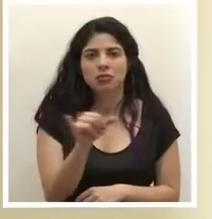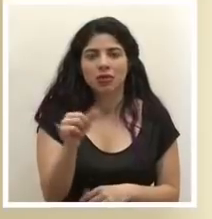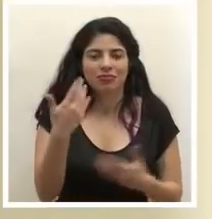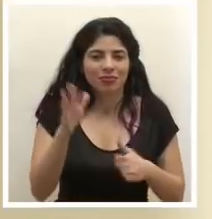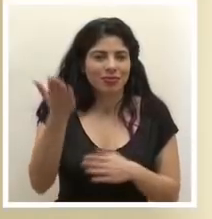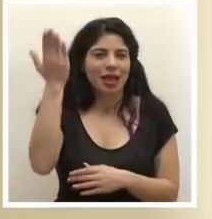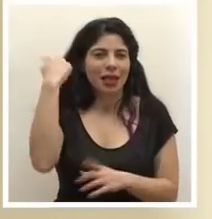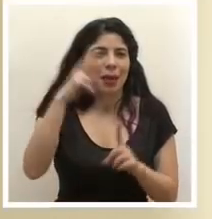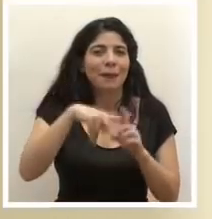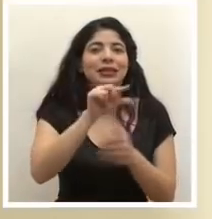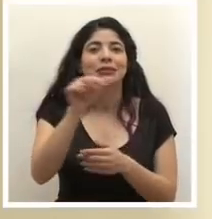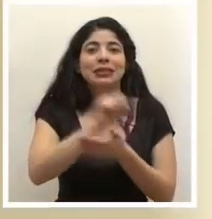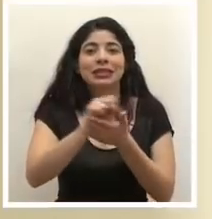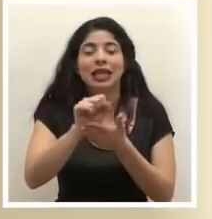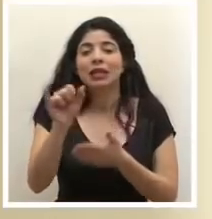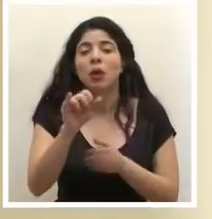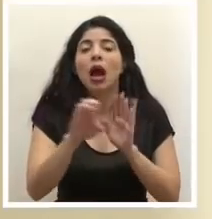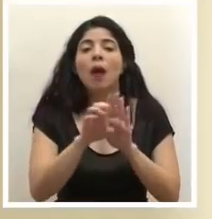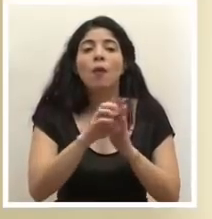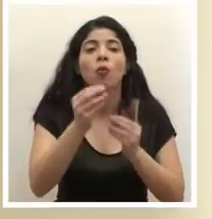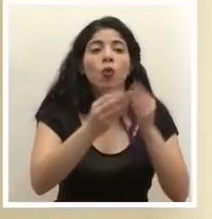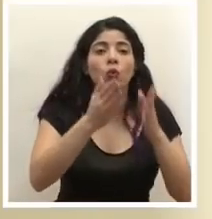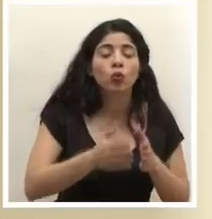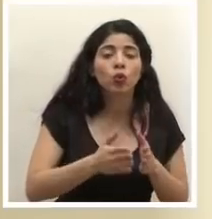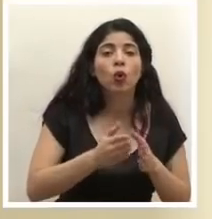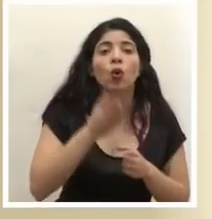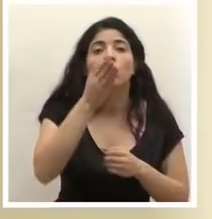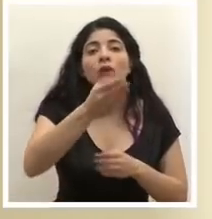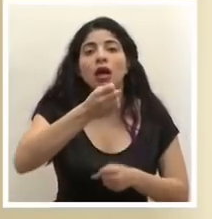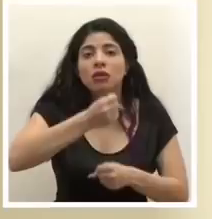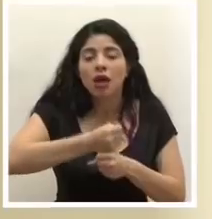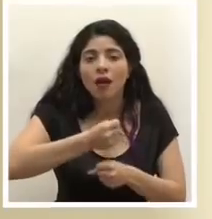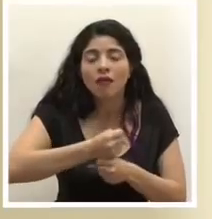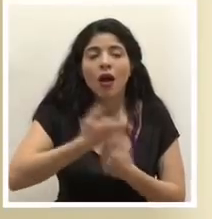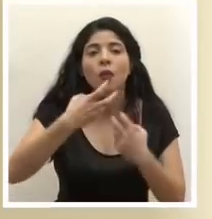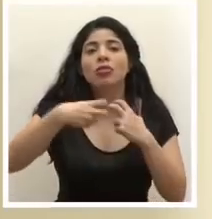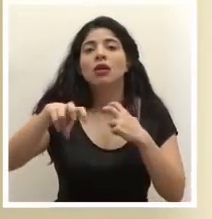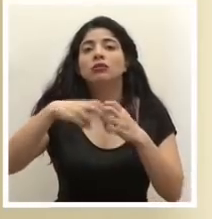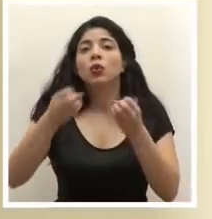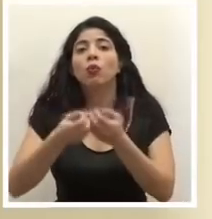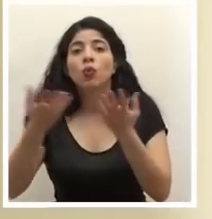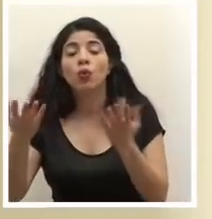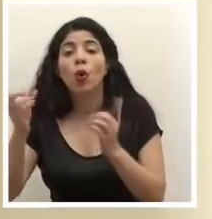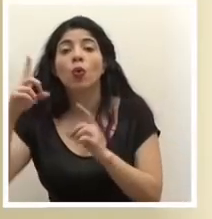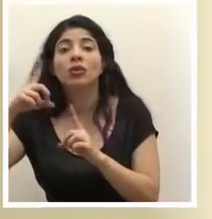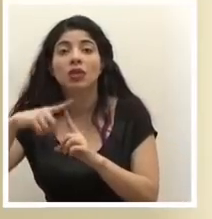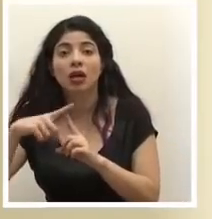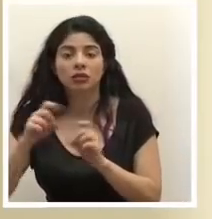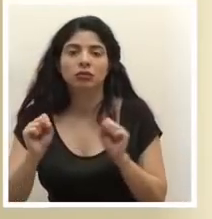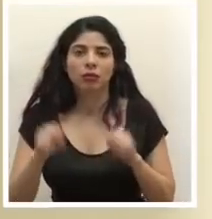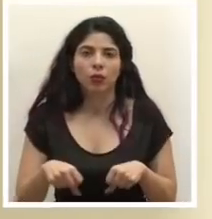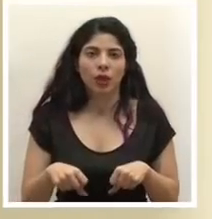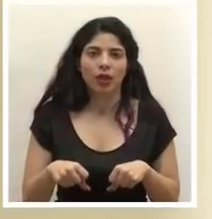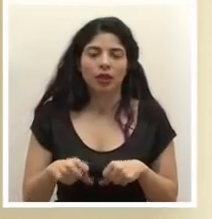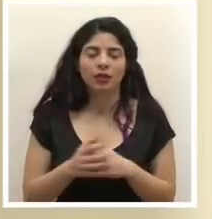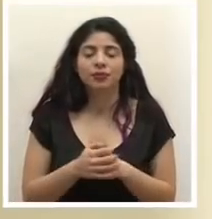vigente en Semana Santa, tales como actividades productivas, traslados a centros de trabajo, transporte público y taxis y también